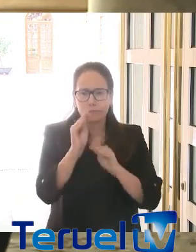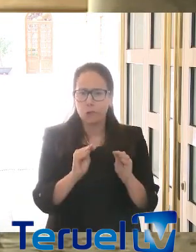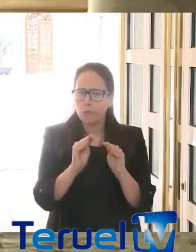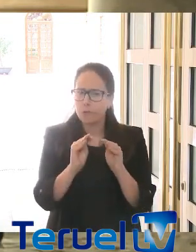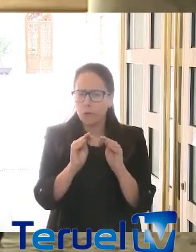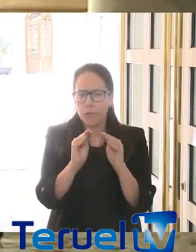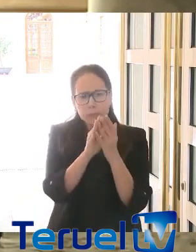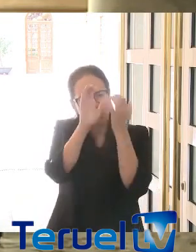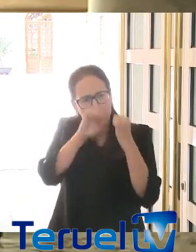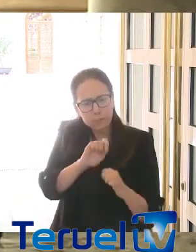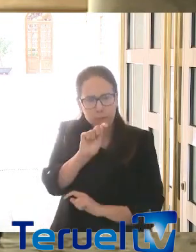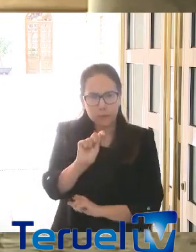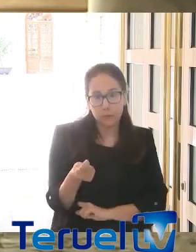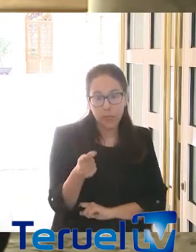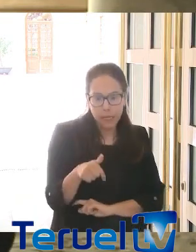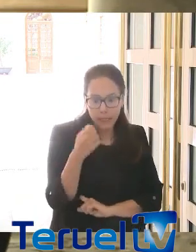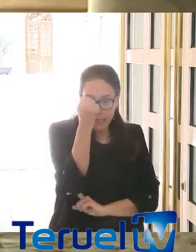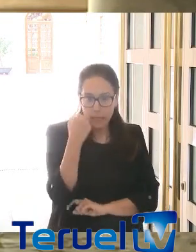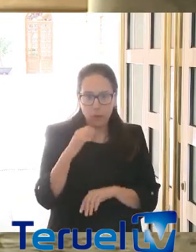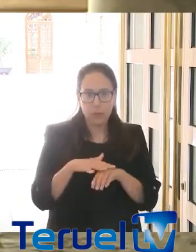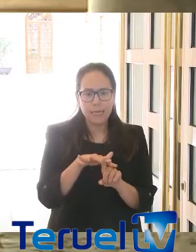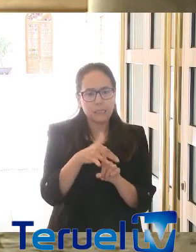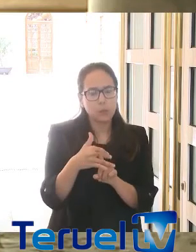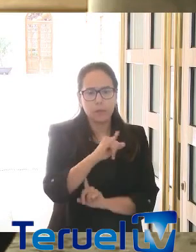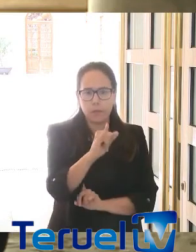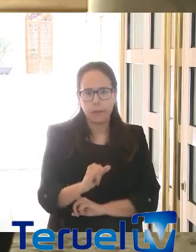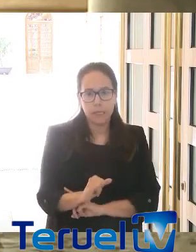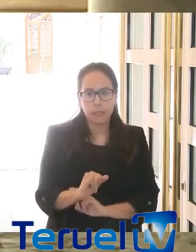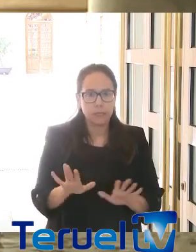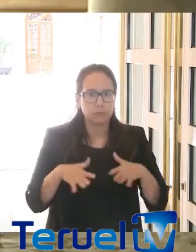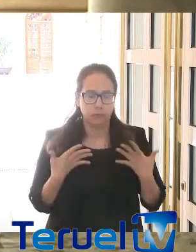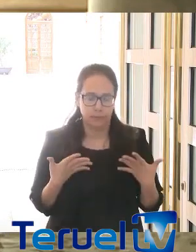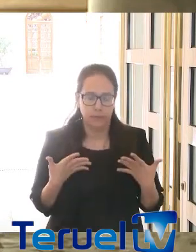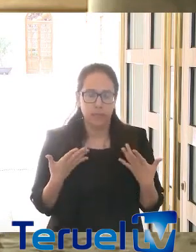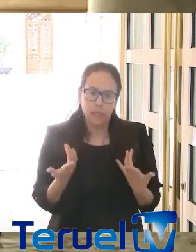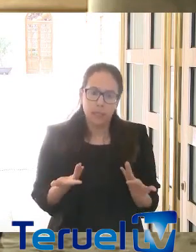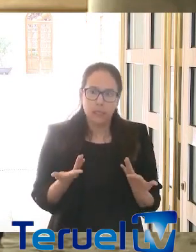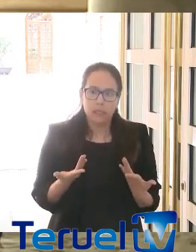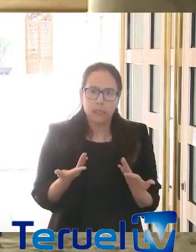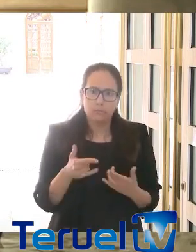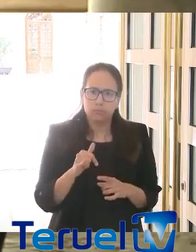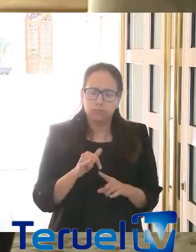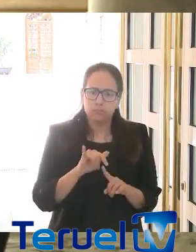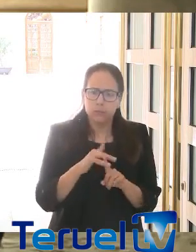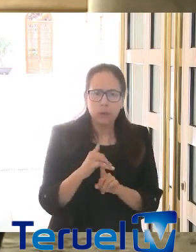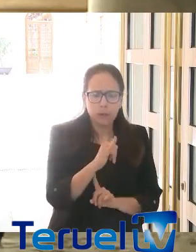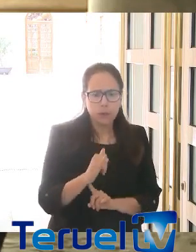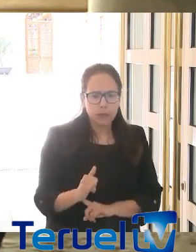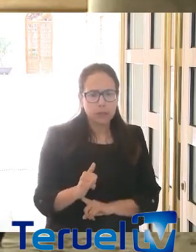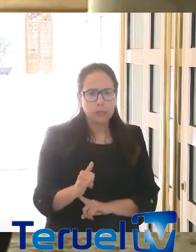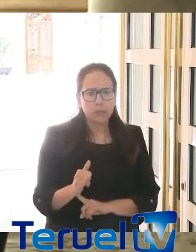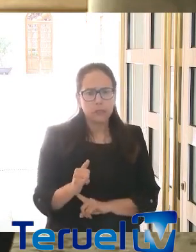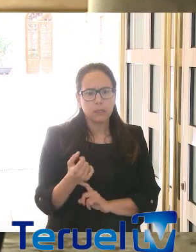consensuadas dentro de Aragón a una situación de crisis inesperada y que está siendo, por sus cifras,